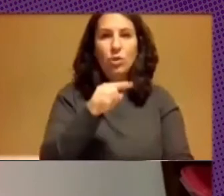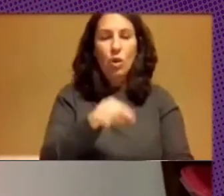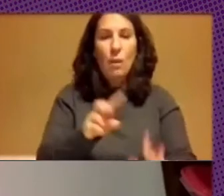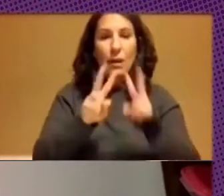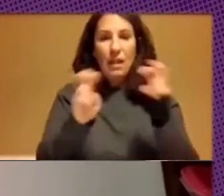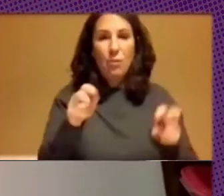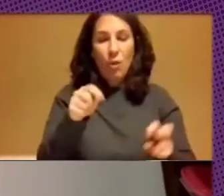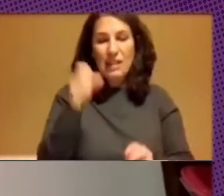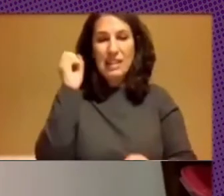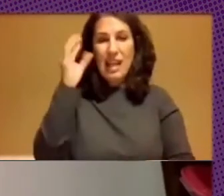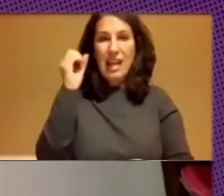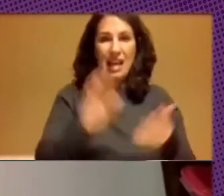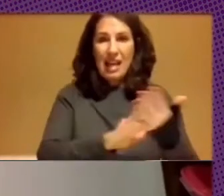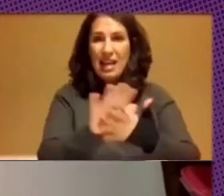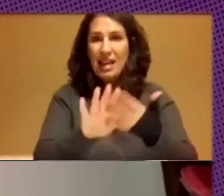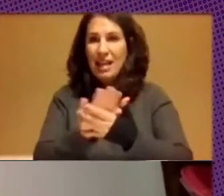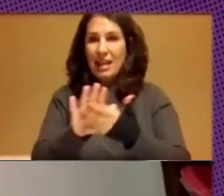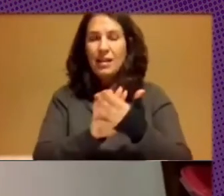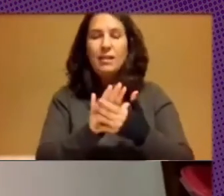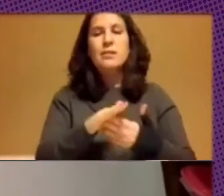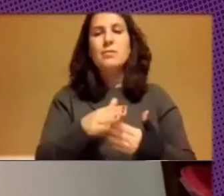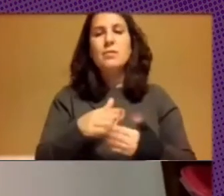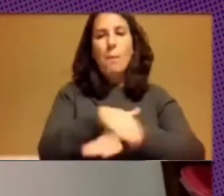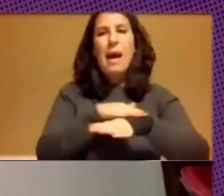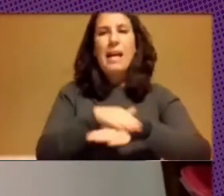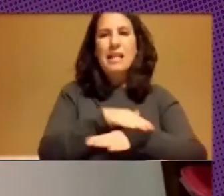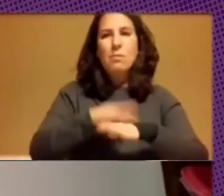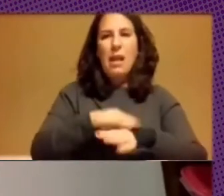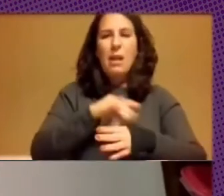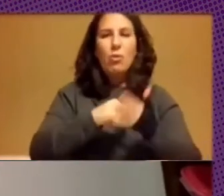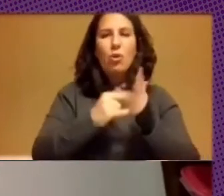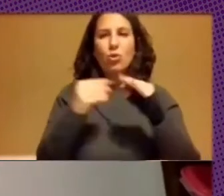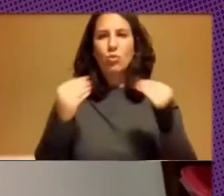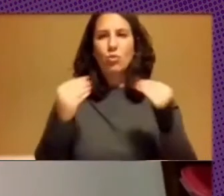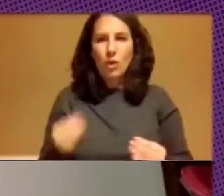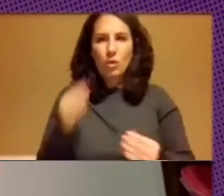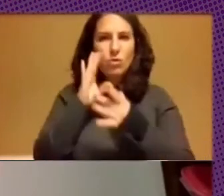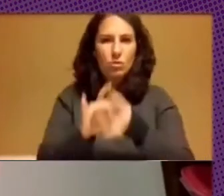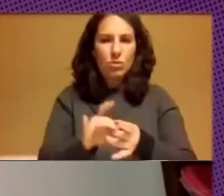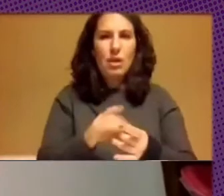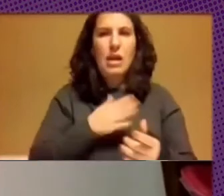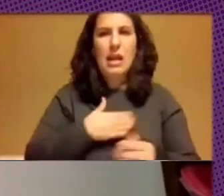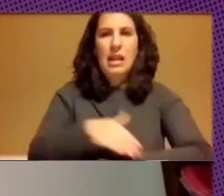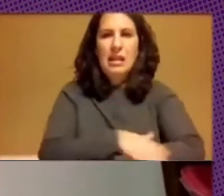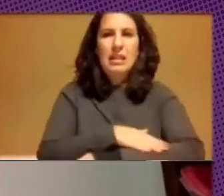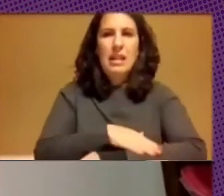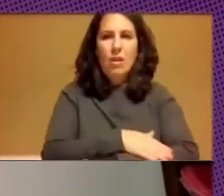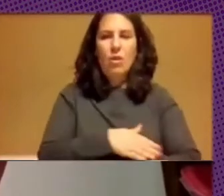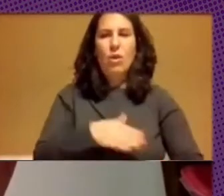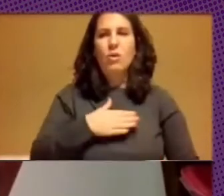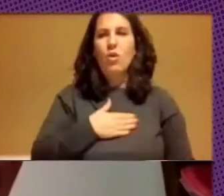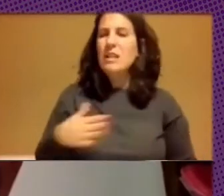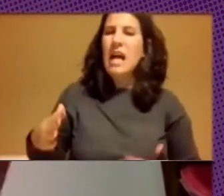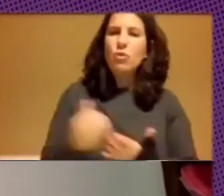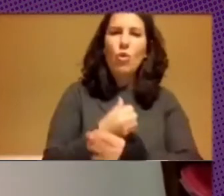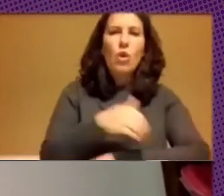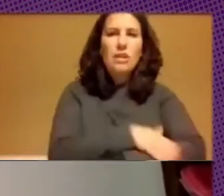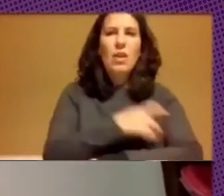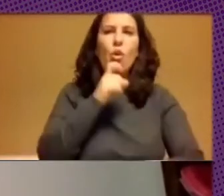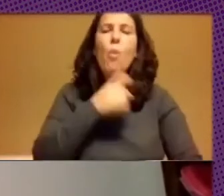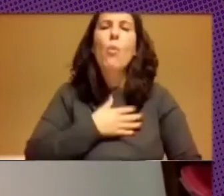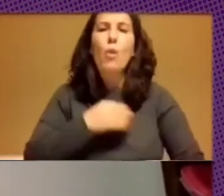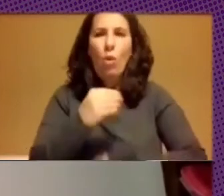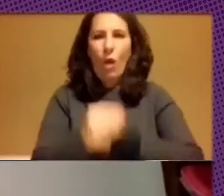esta charla, de este debate, es plantar las bases para decir, bueno, pero si yo quiero escalar el uso de software libre en el Estado, quiero llevarlo a todo el Estado, ¿cómo puedo hacer? Bueno,